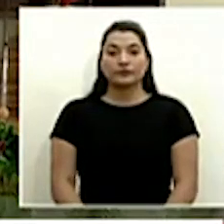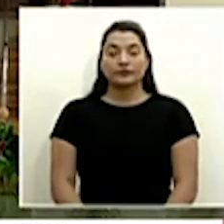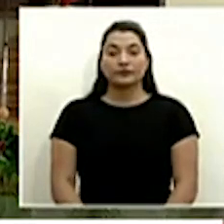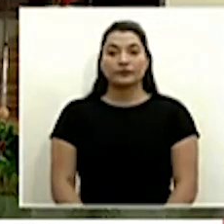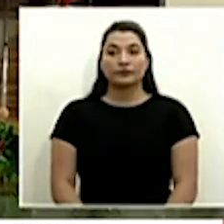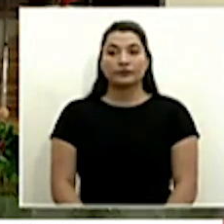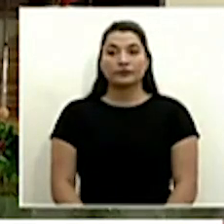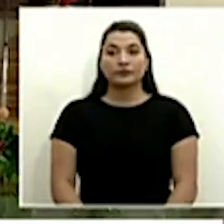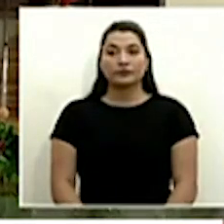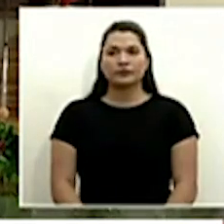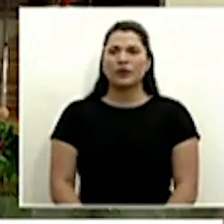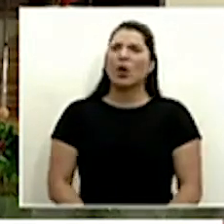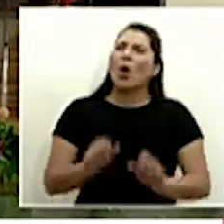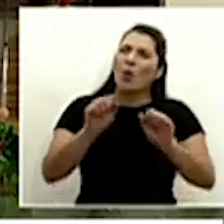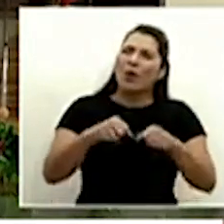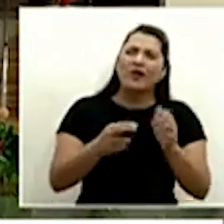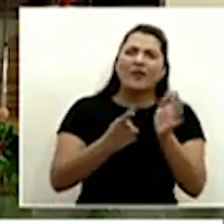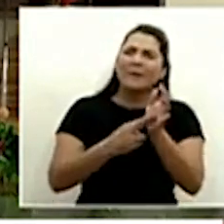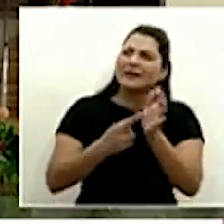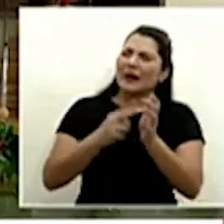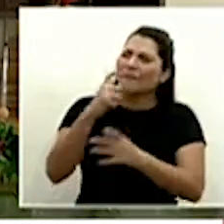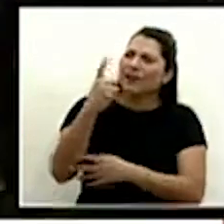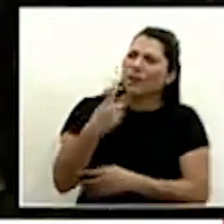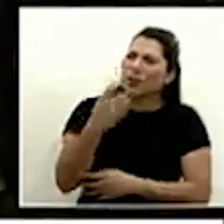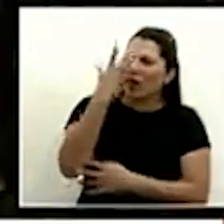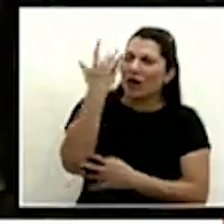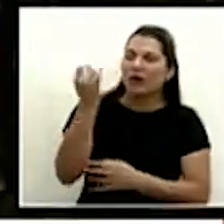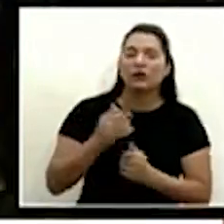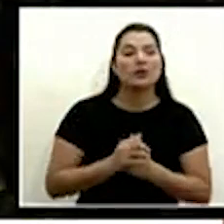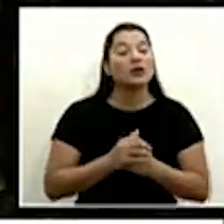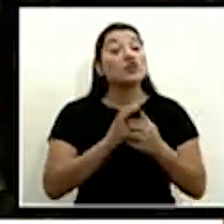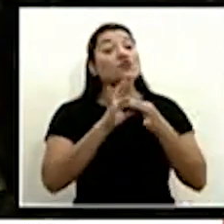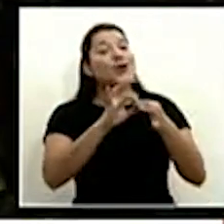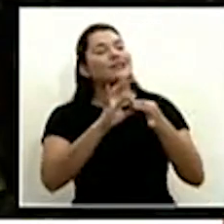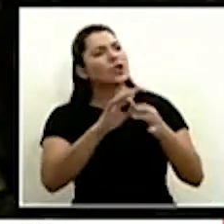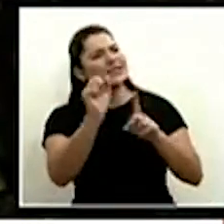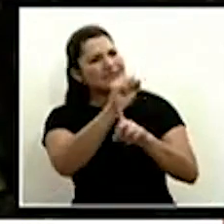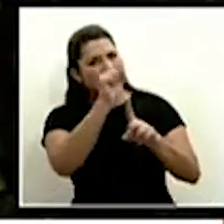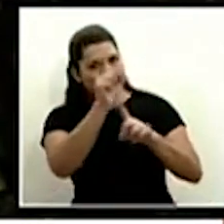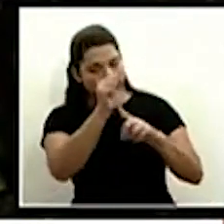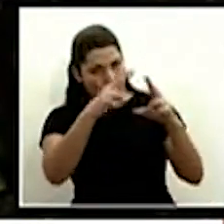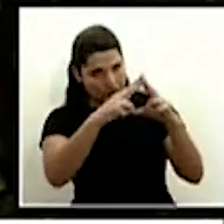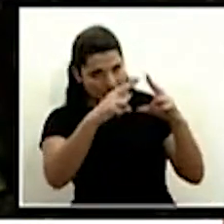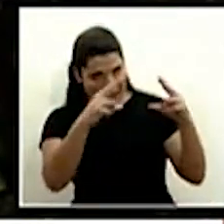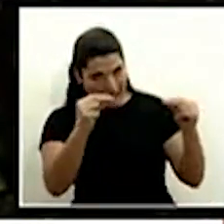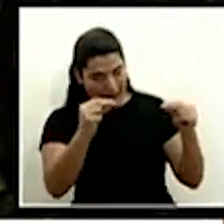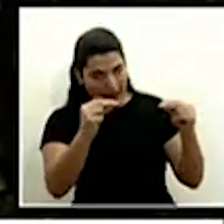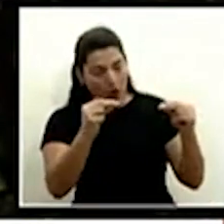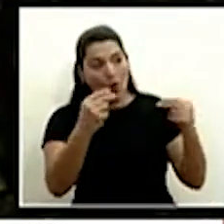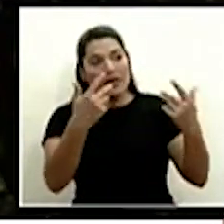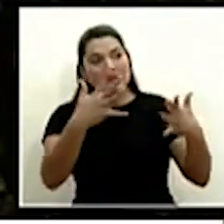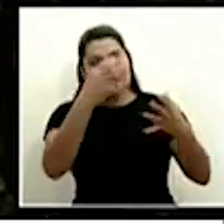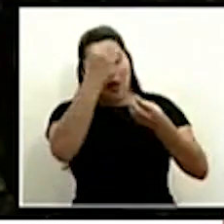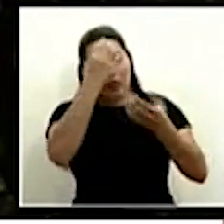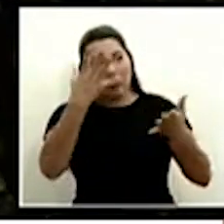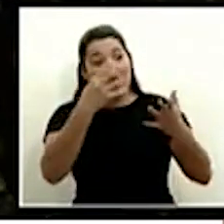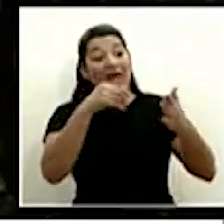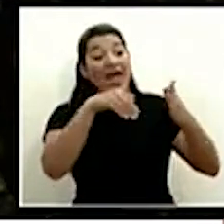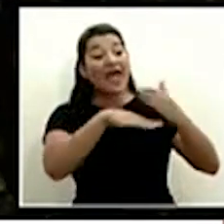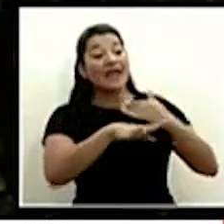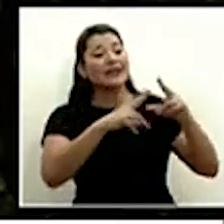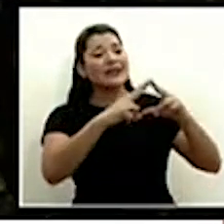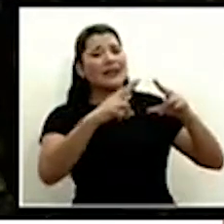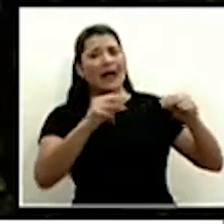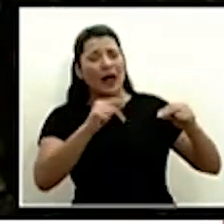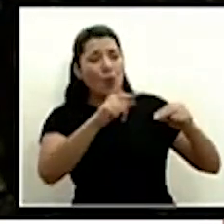usted sería tan amable de repetirme la pregunta si a propósito de la situación de Nicaragua luego de que se anuncia el contagio comunitario y toda